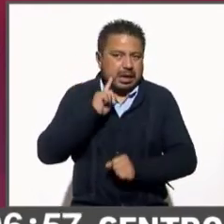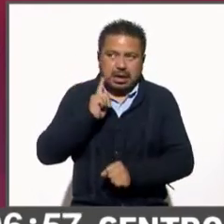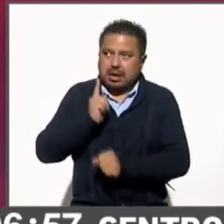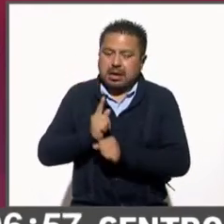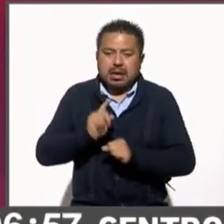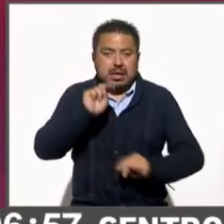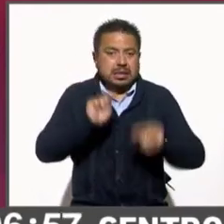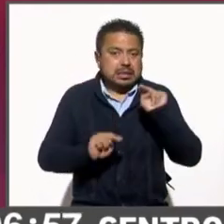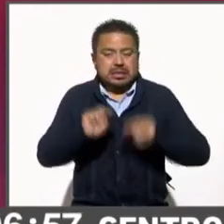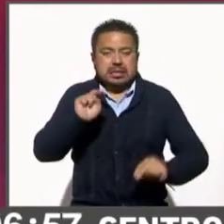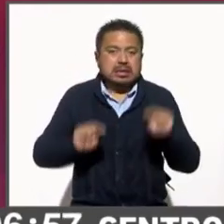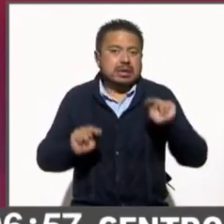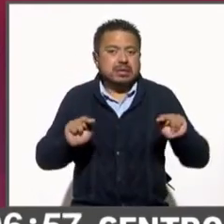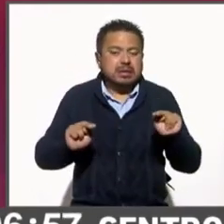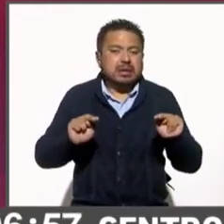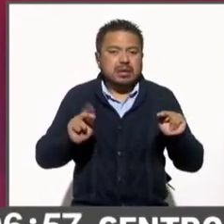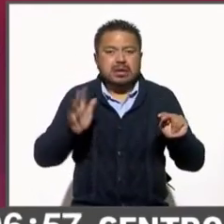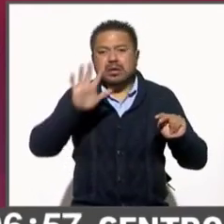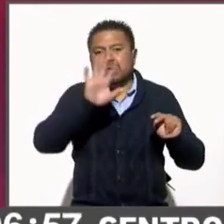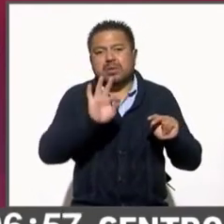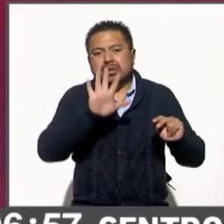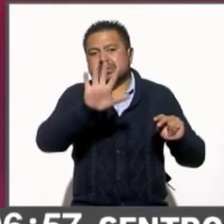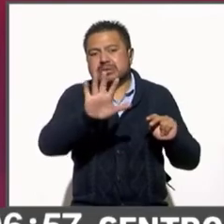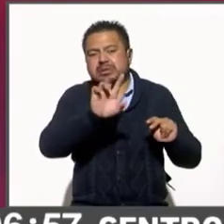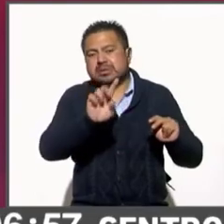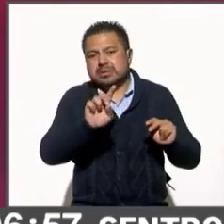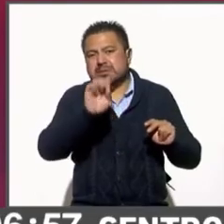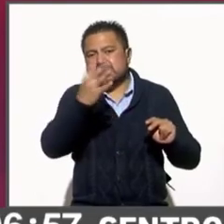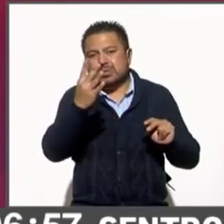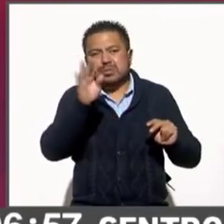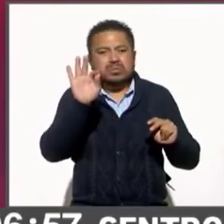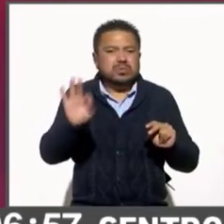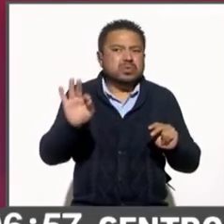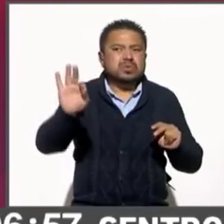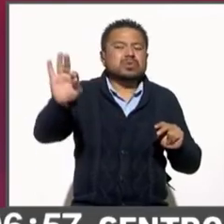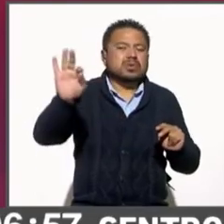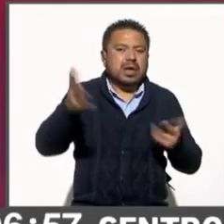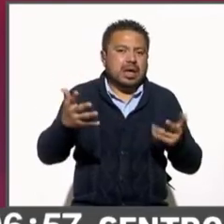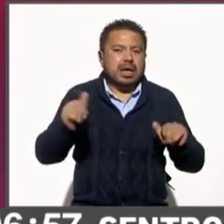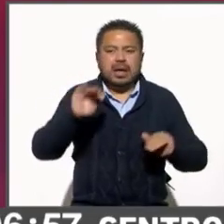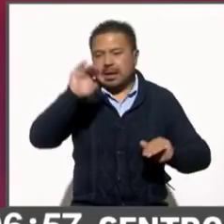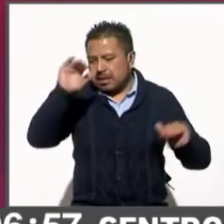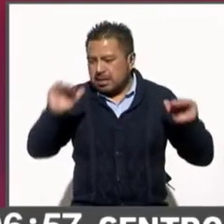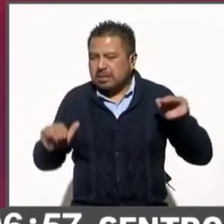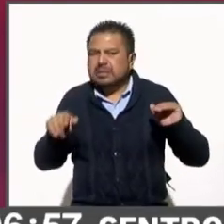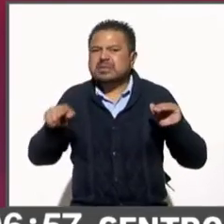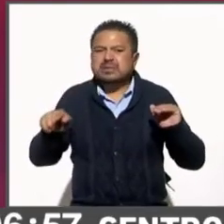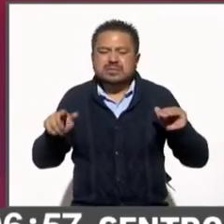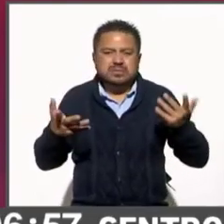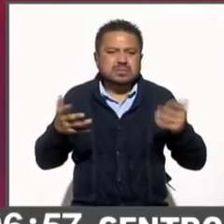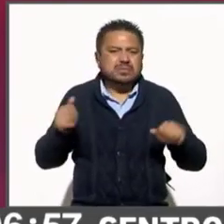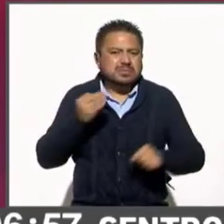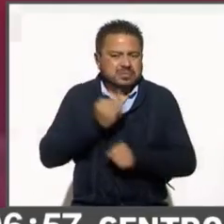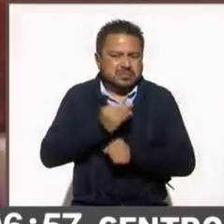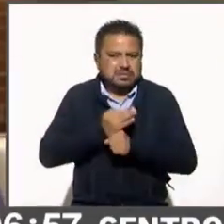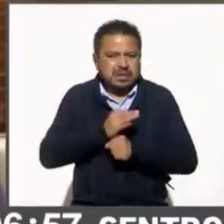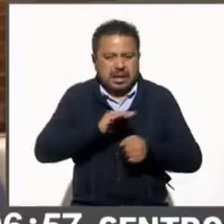45, 34 puntos que estarían ya por debajo de esta administración.